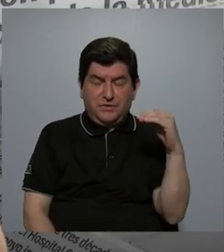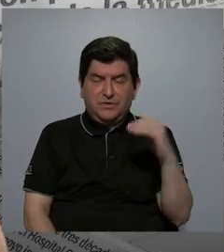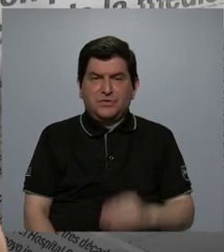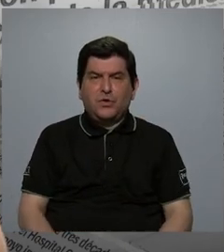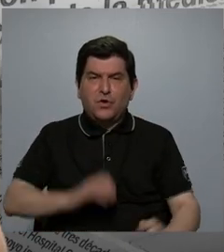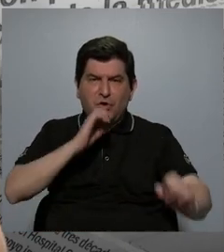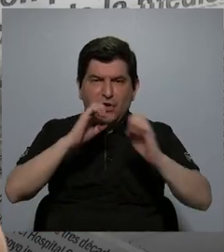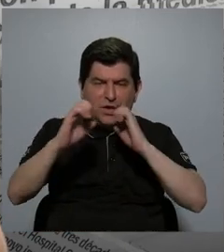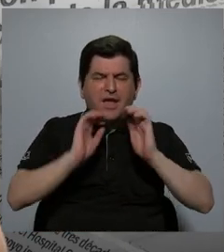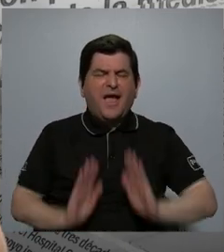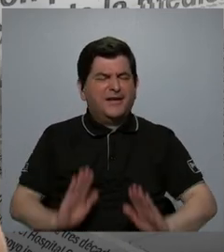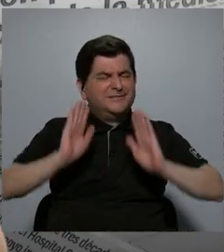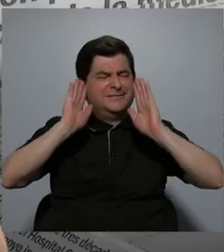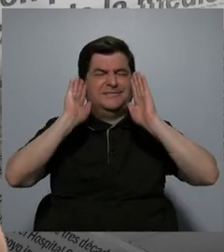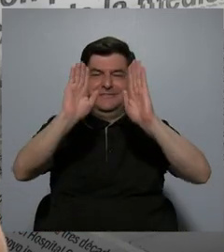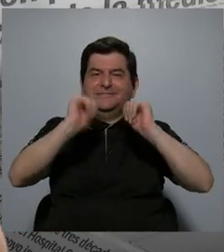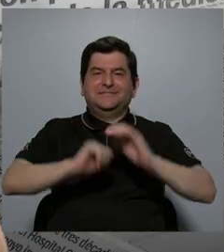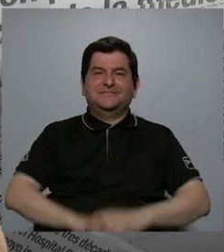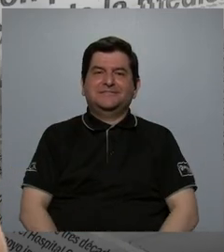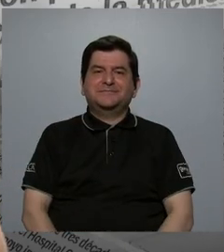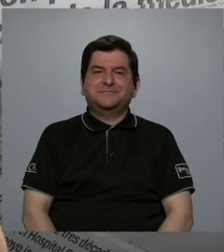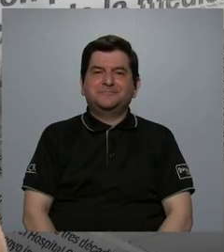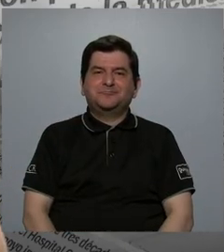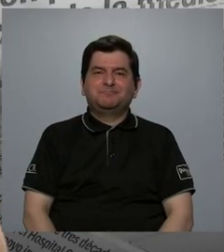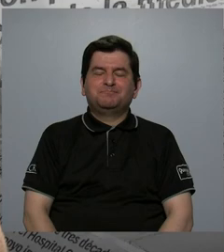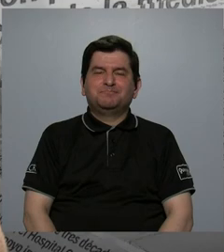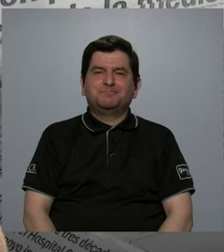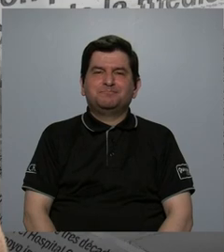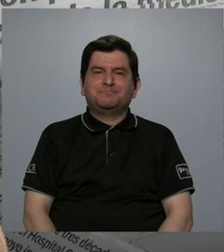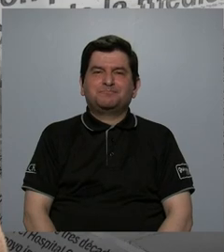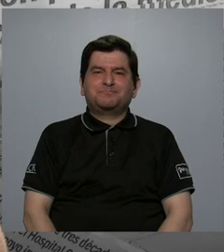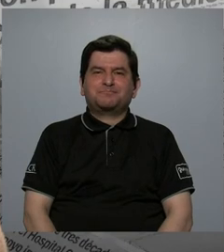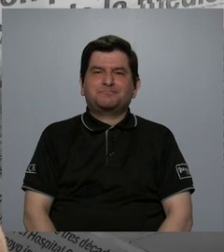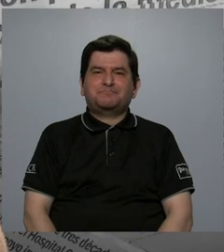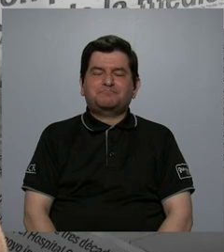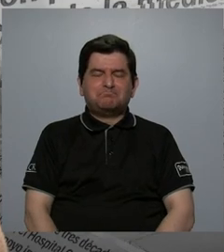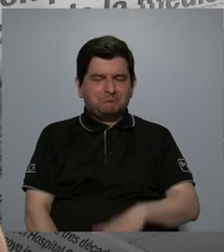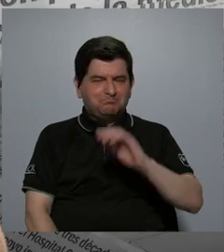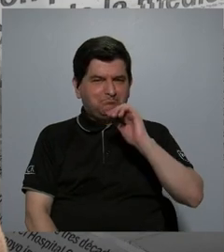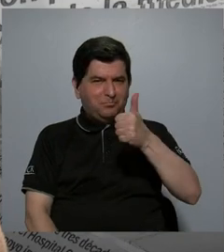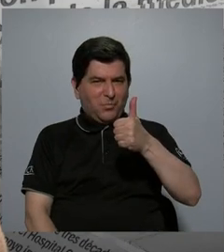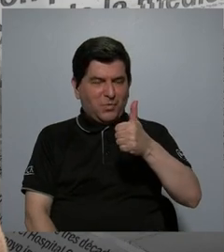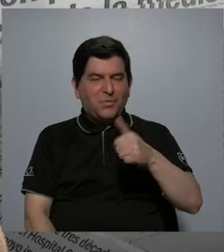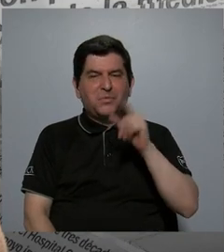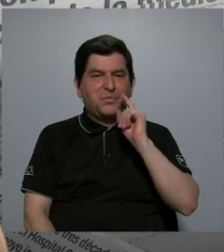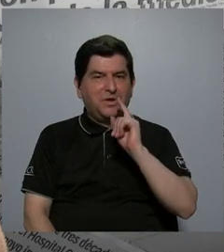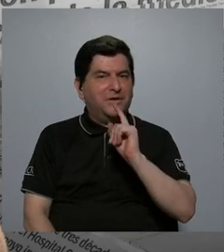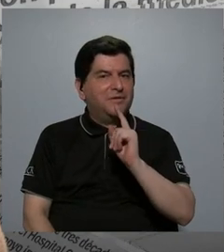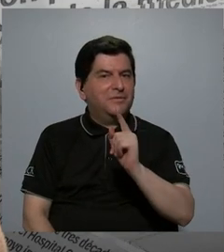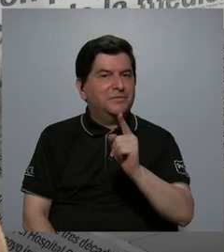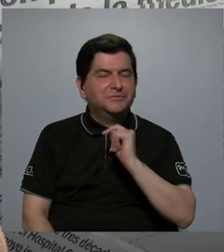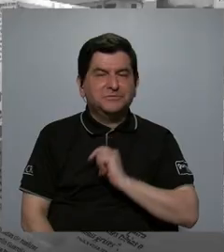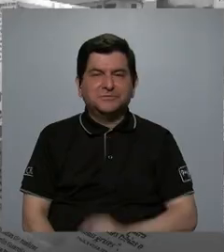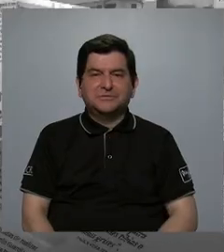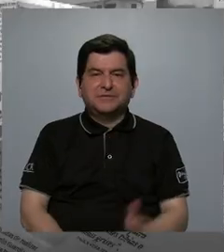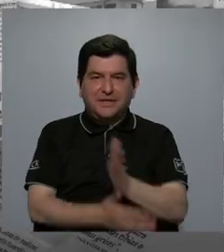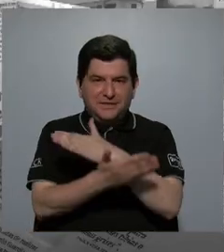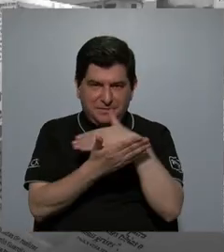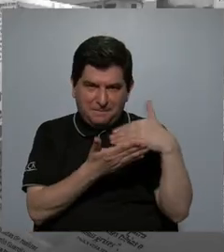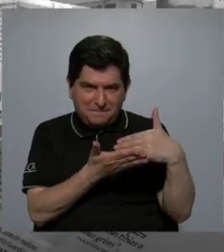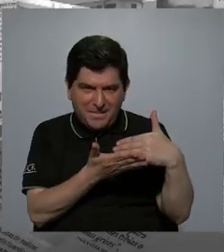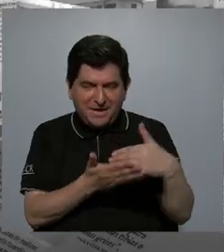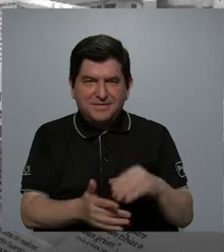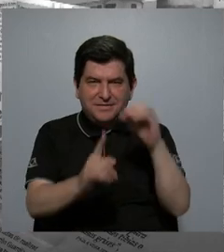entrevista es excelente. Entonces, me parece muy, muy bien que usted esté como parte